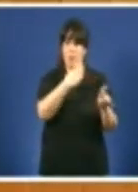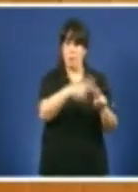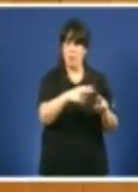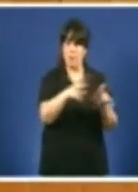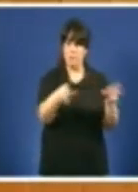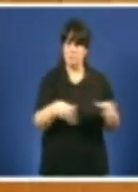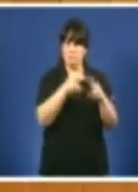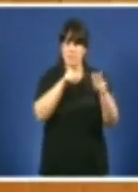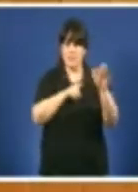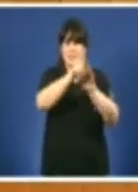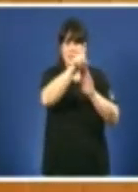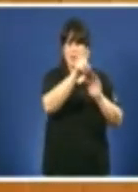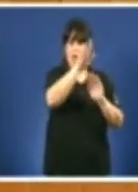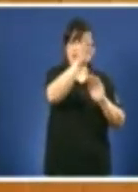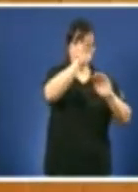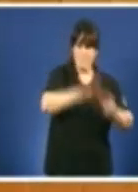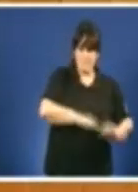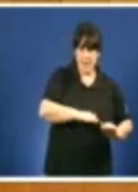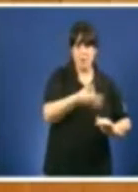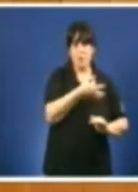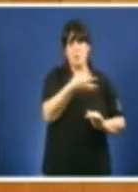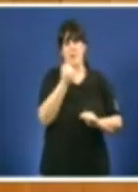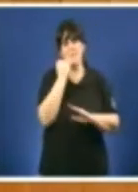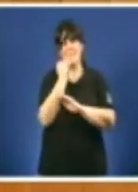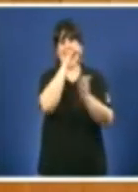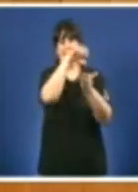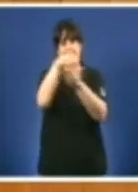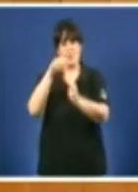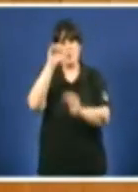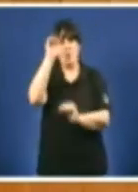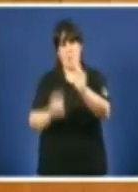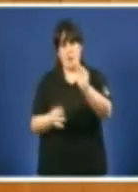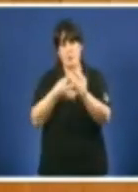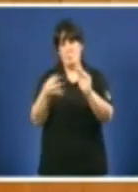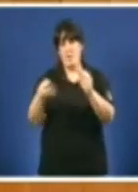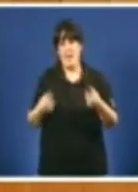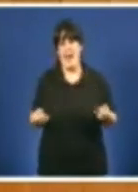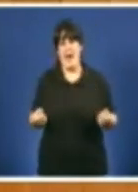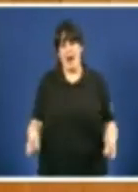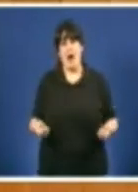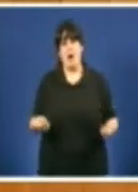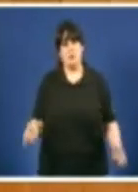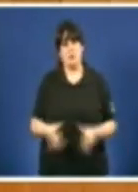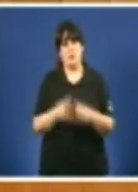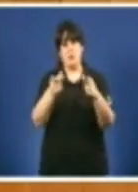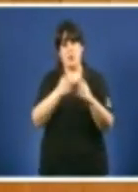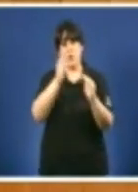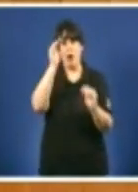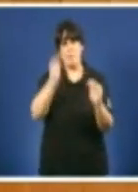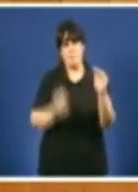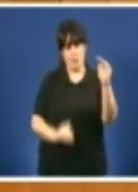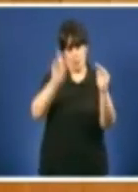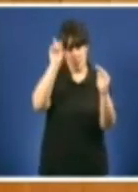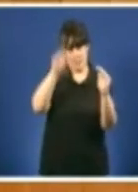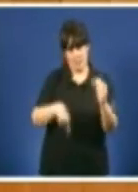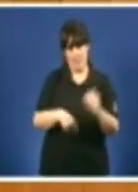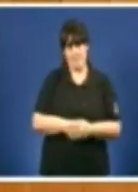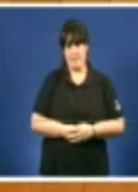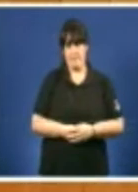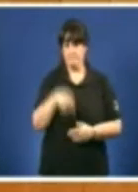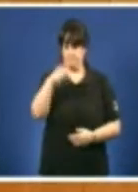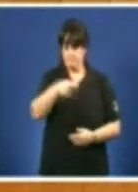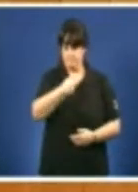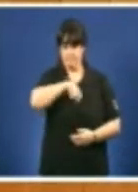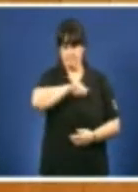institucións menos maduras e un gasto social menor en todas as áreas O modelo español ten de sempre combinado